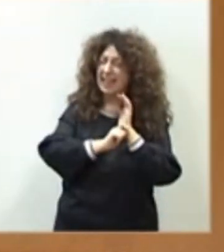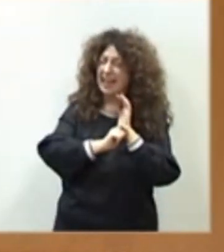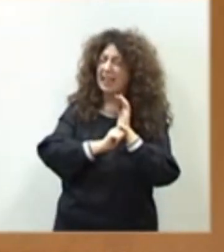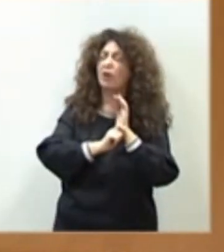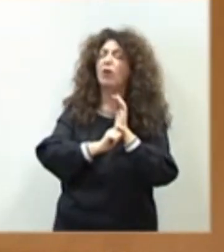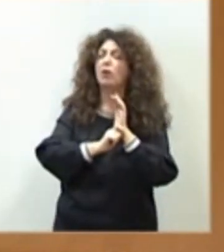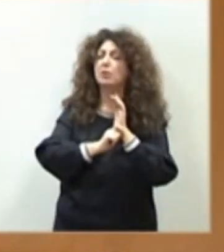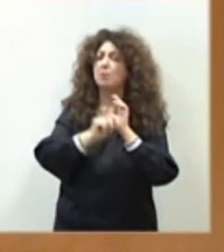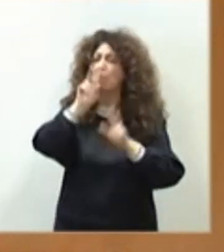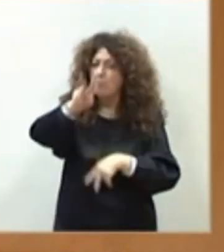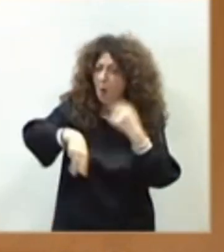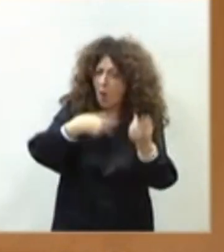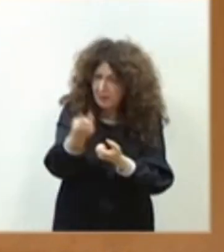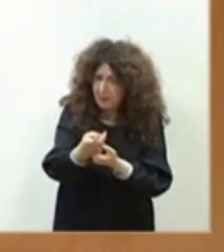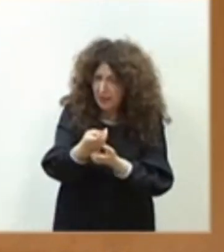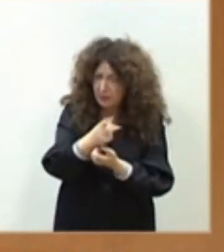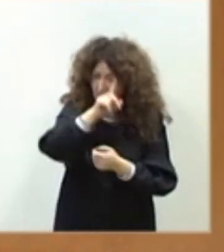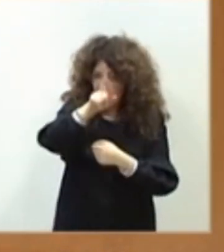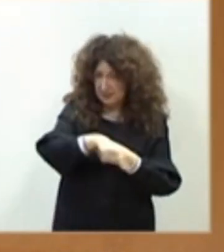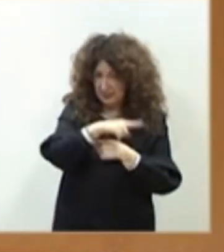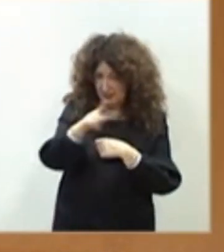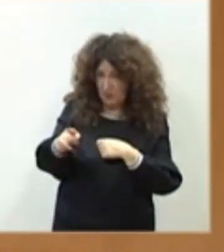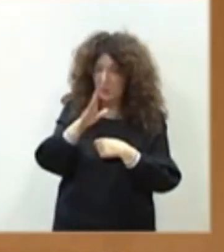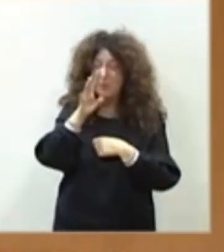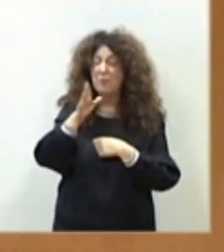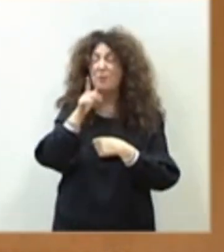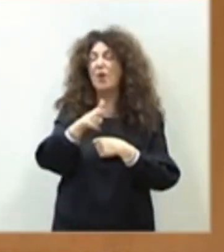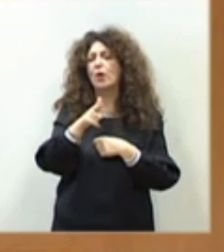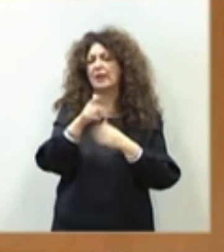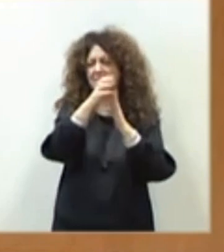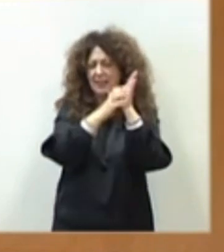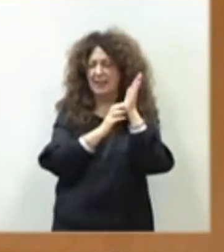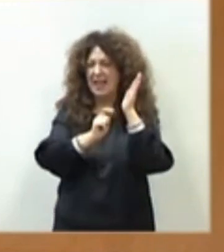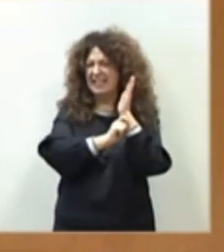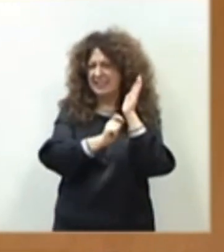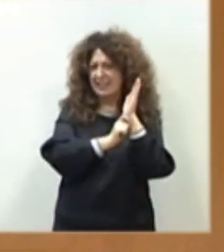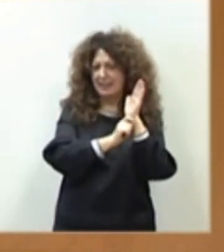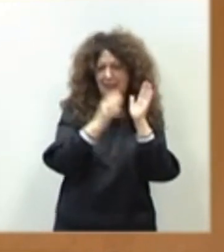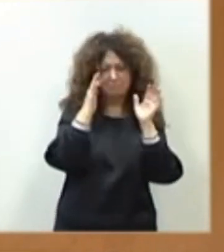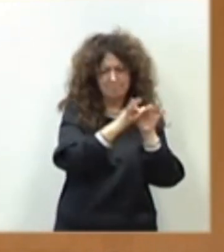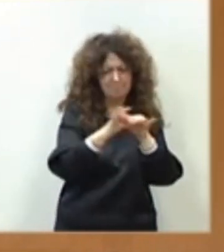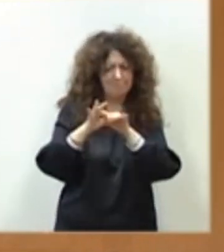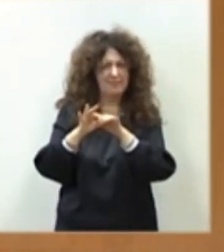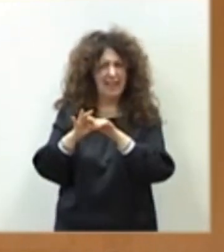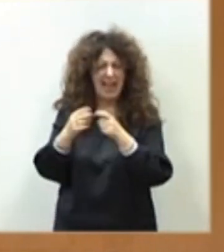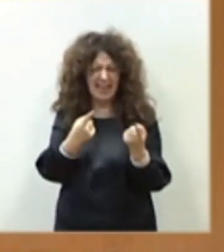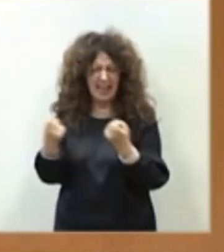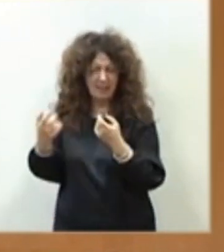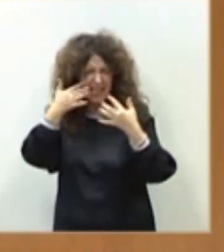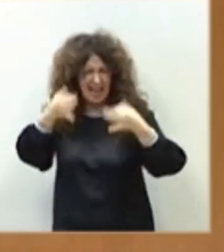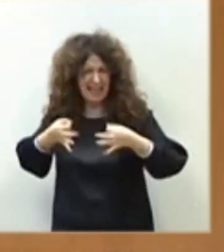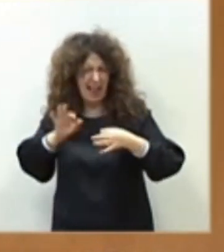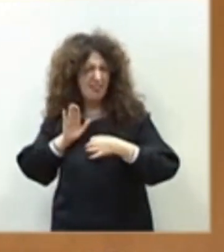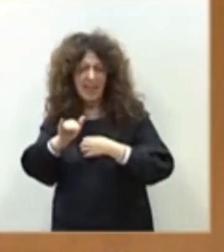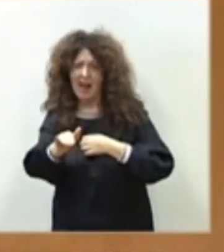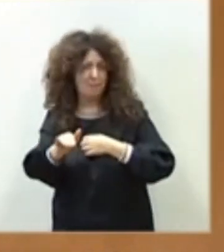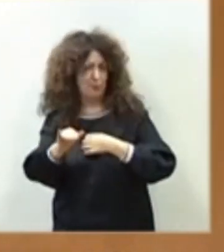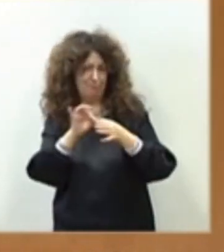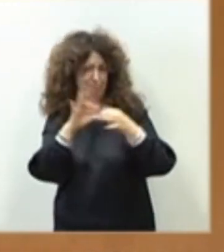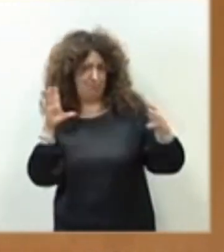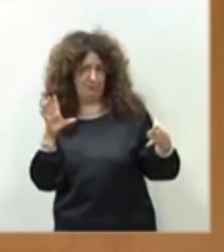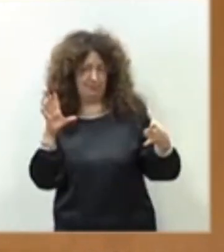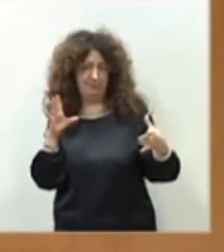correspondiendo con las necesidades y la situación real del campo español? Y otra cuestión importante.